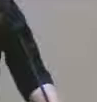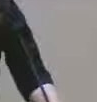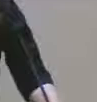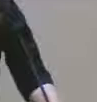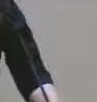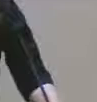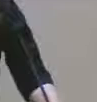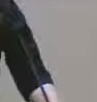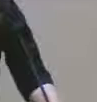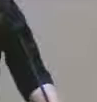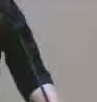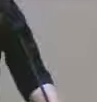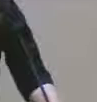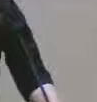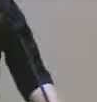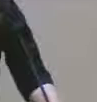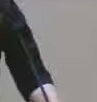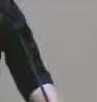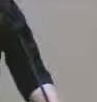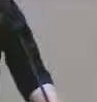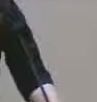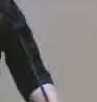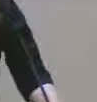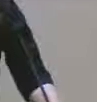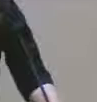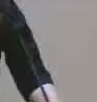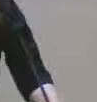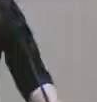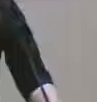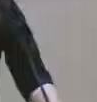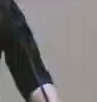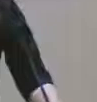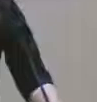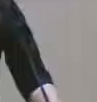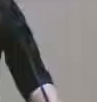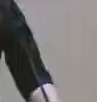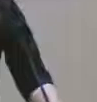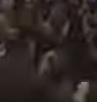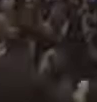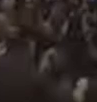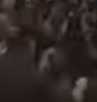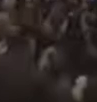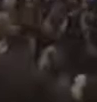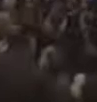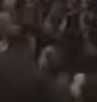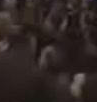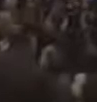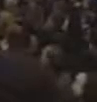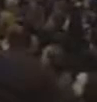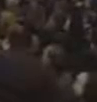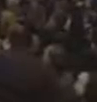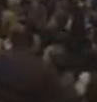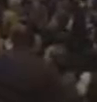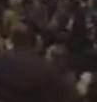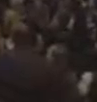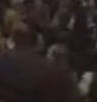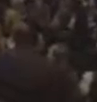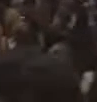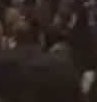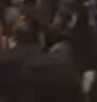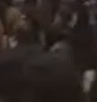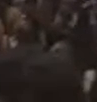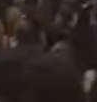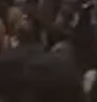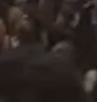poniendo en marcha el verdadero espíritu de la Ley de Servicios